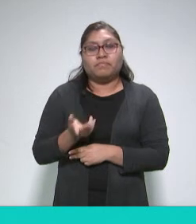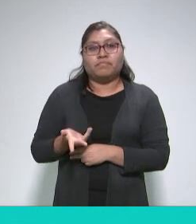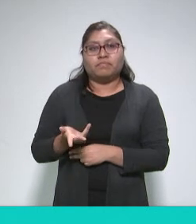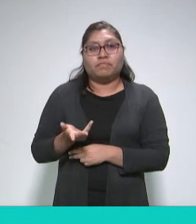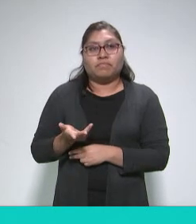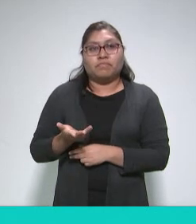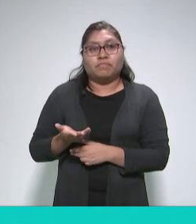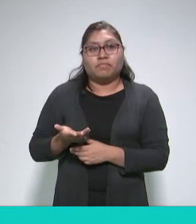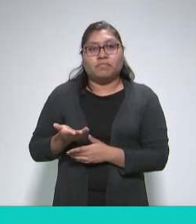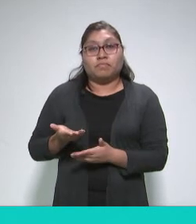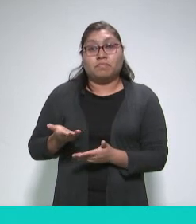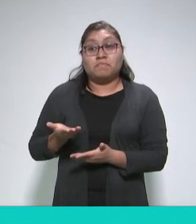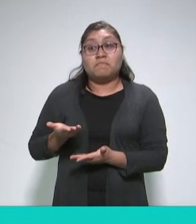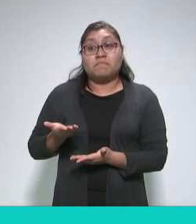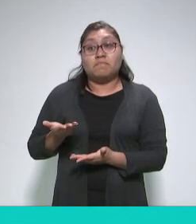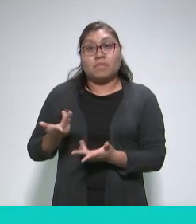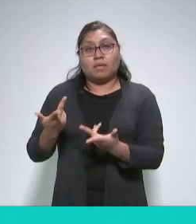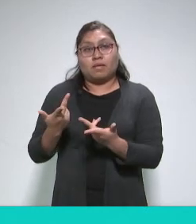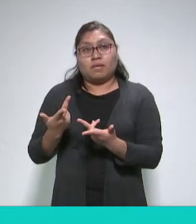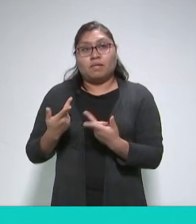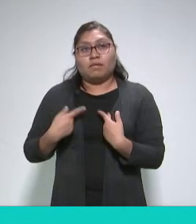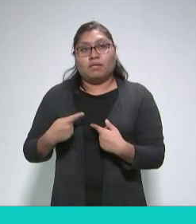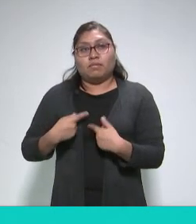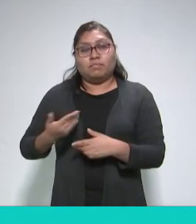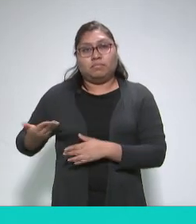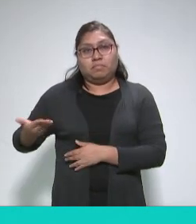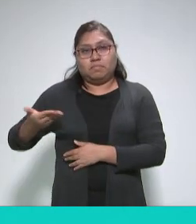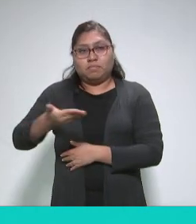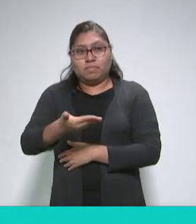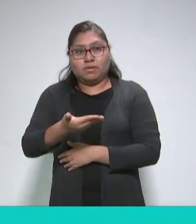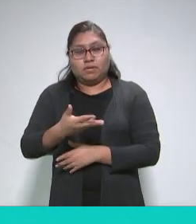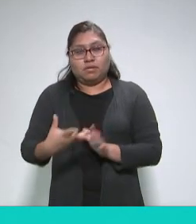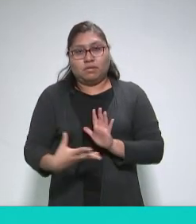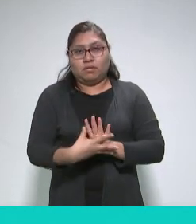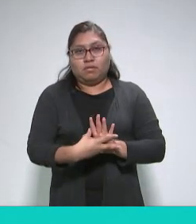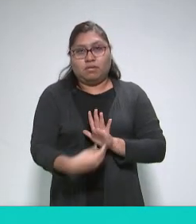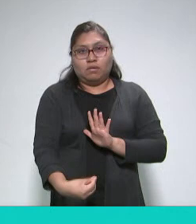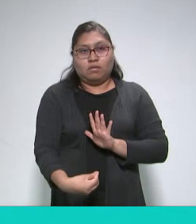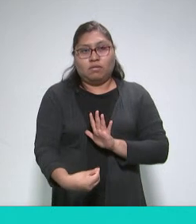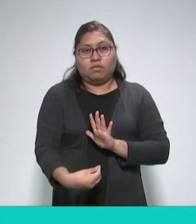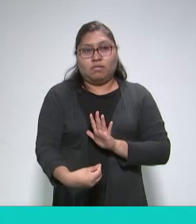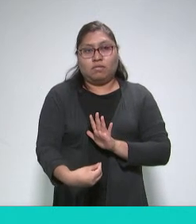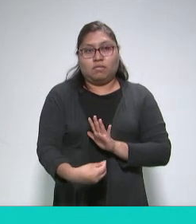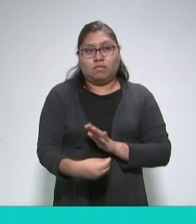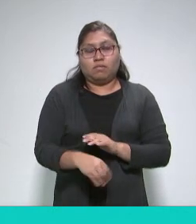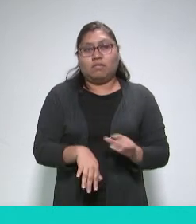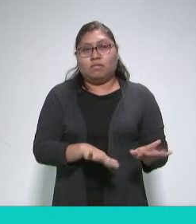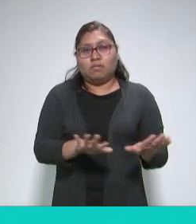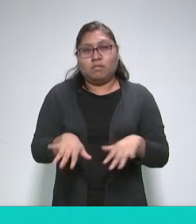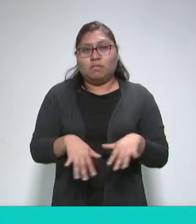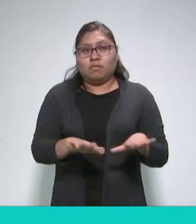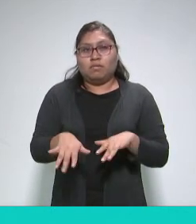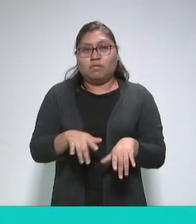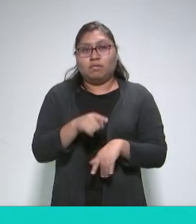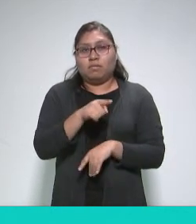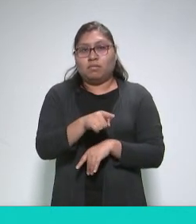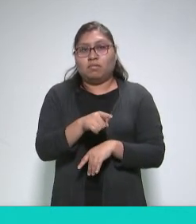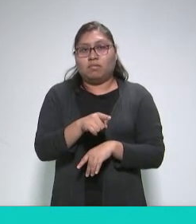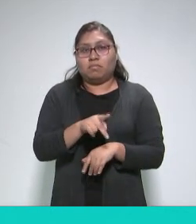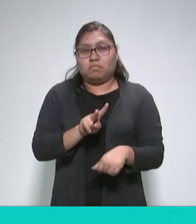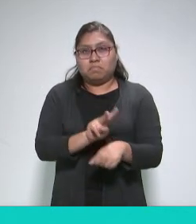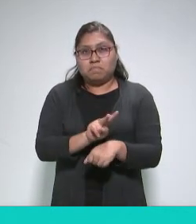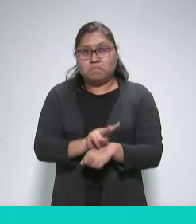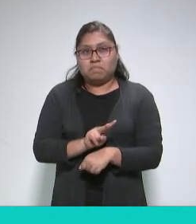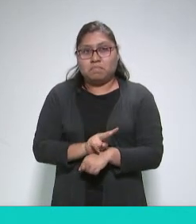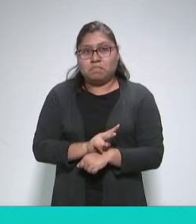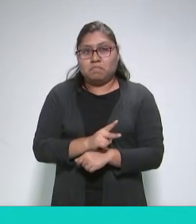Una persona requirió una copia en versión electrónica del resolutivo emitido por la Agencia Nacional de Seguridad Industrial y Protección del